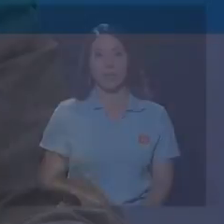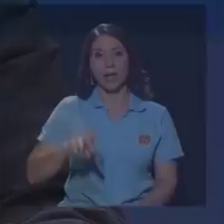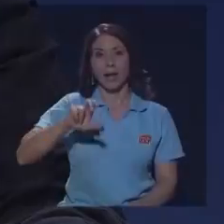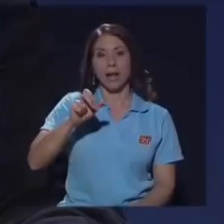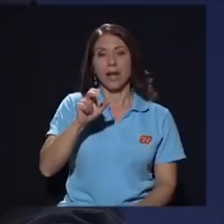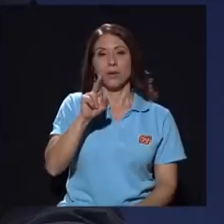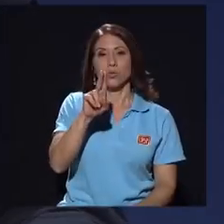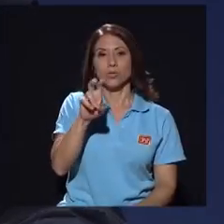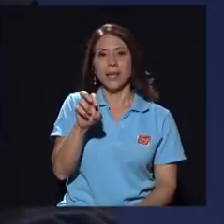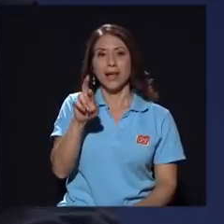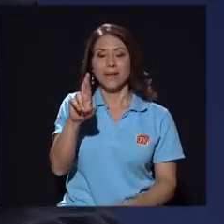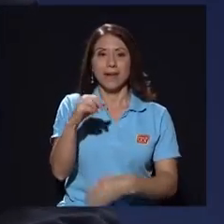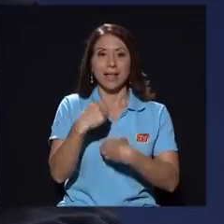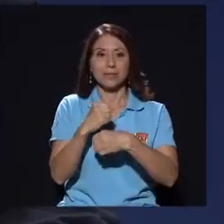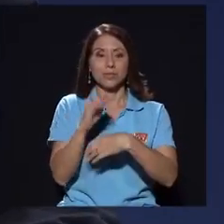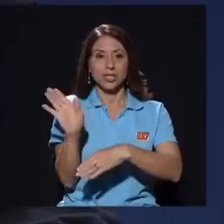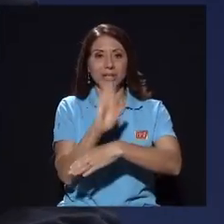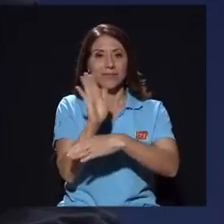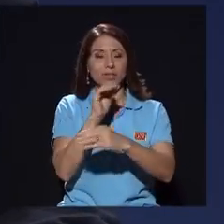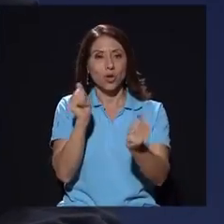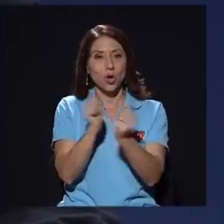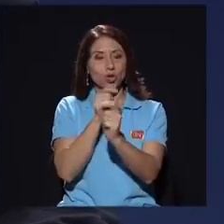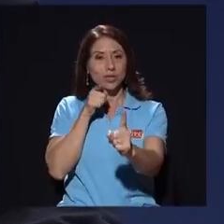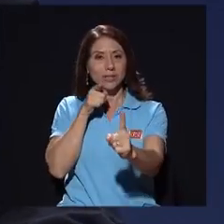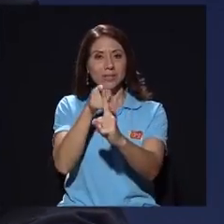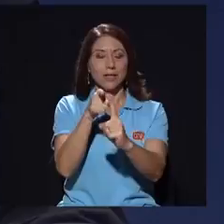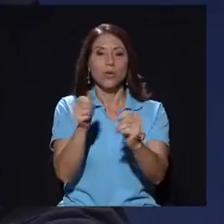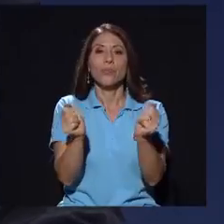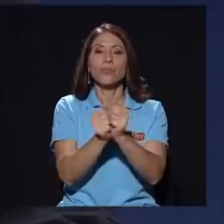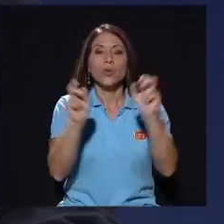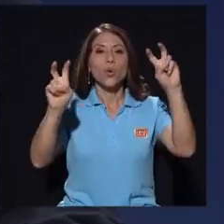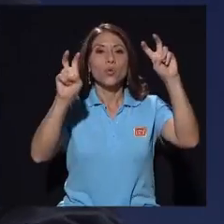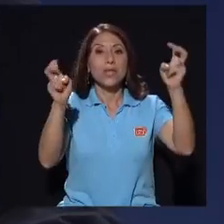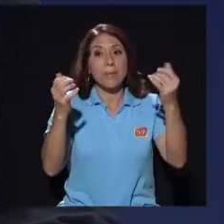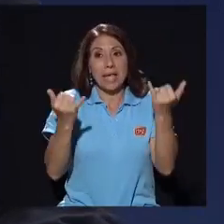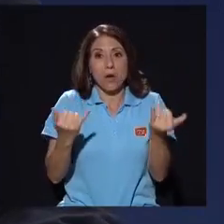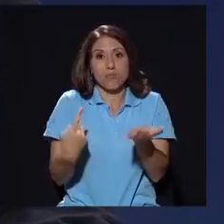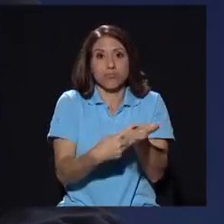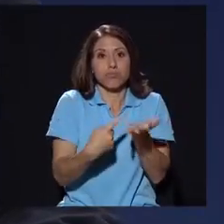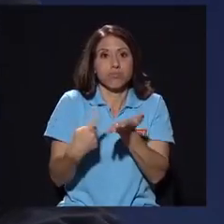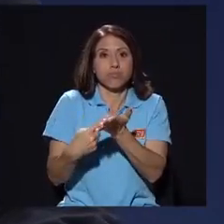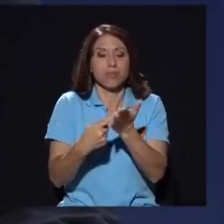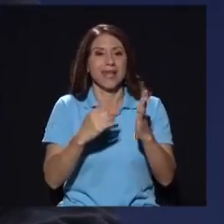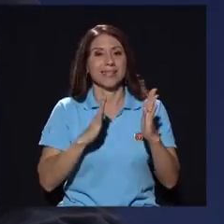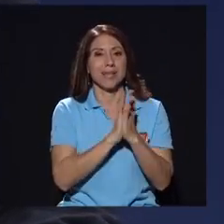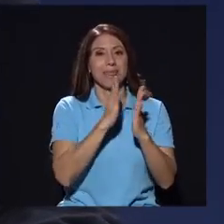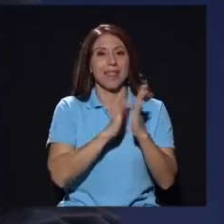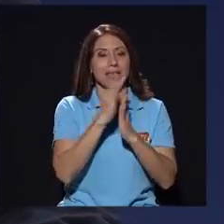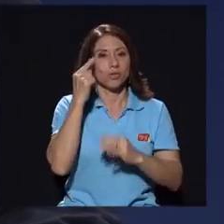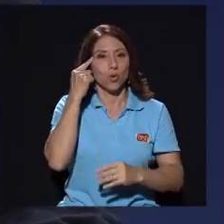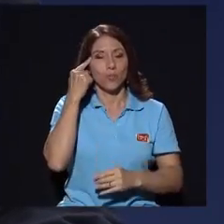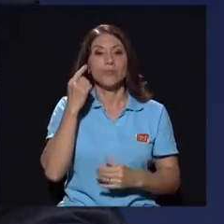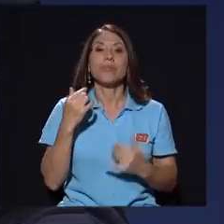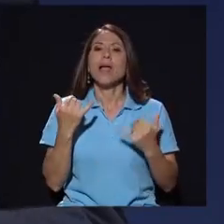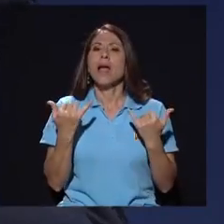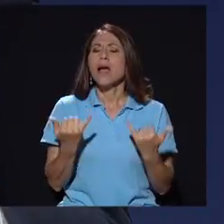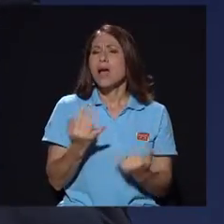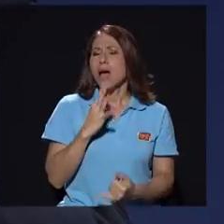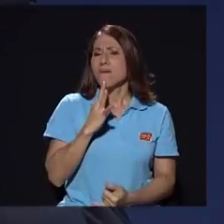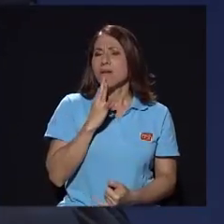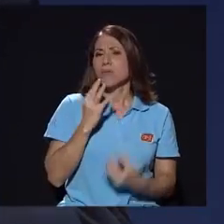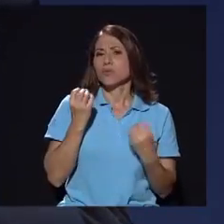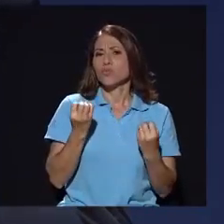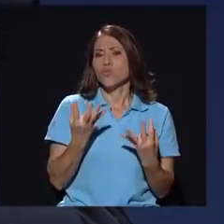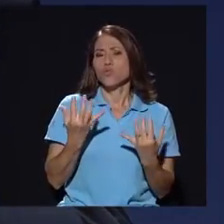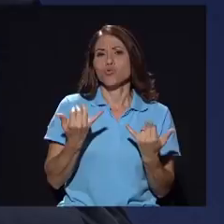en canal estoy haciendo televisión con sentido con un tema que está en la mesa el cementazo hablábamos